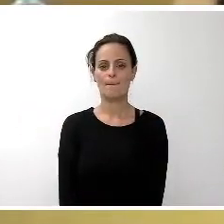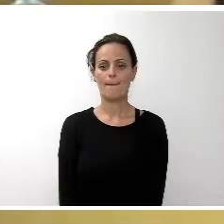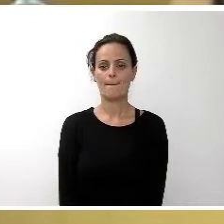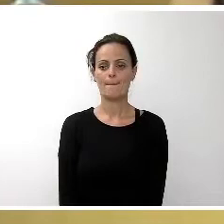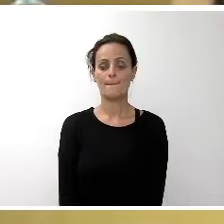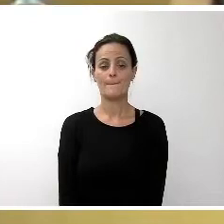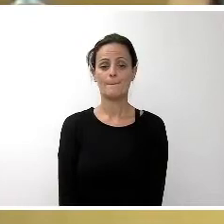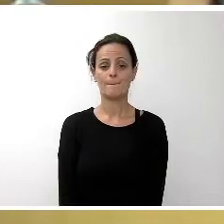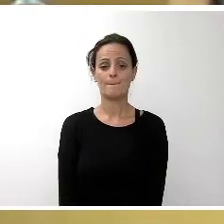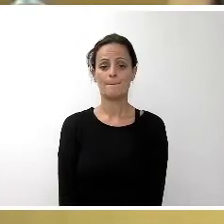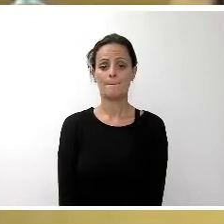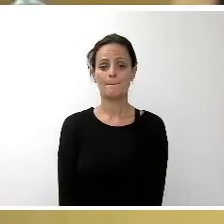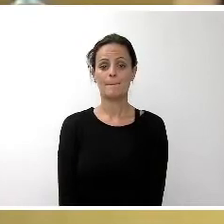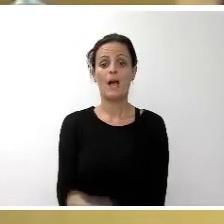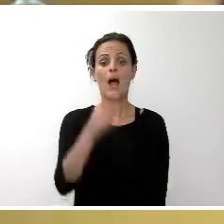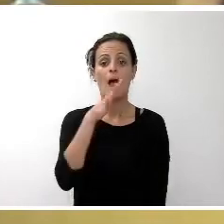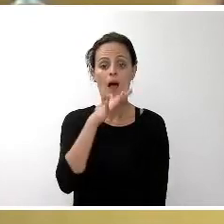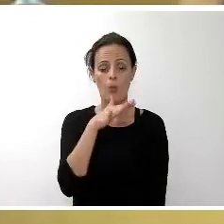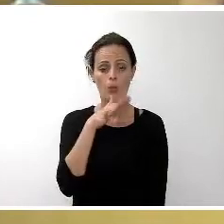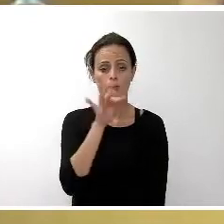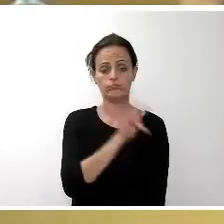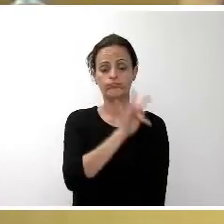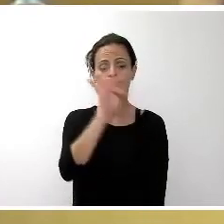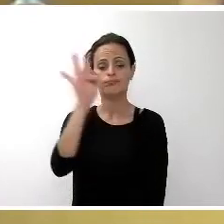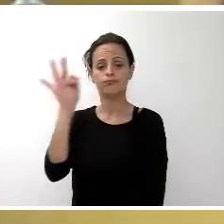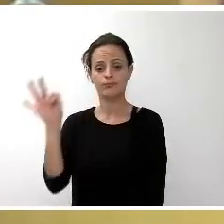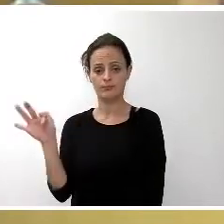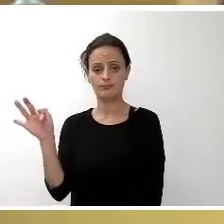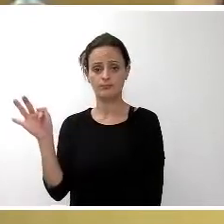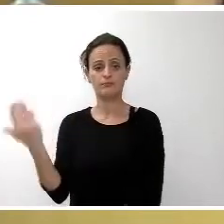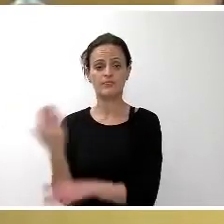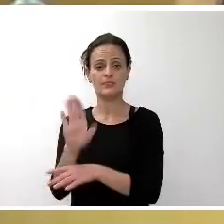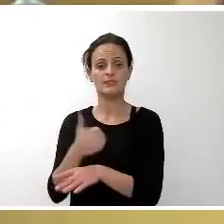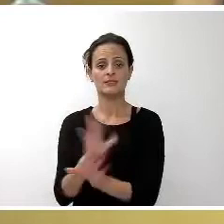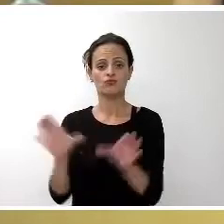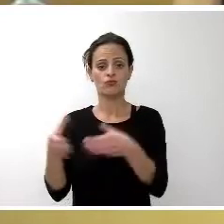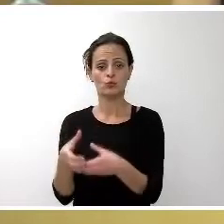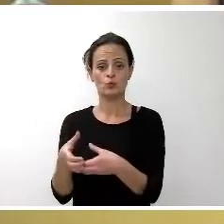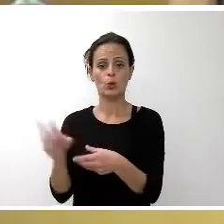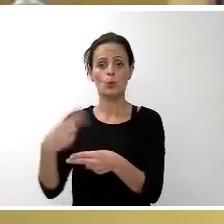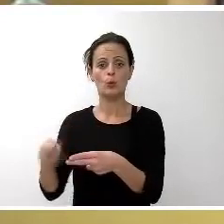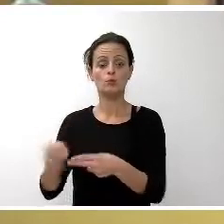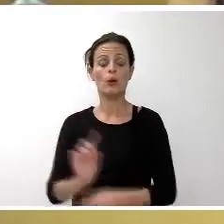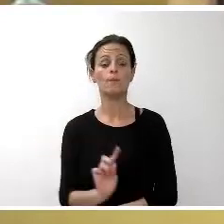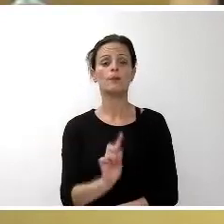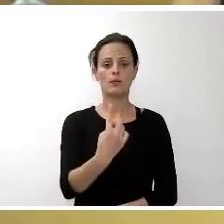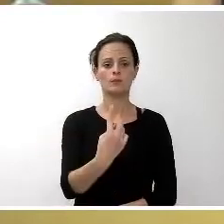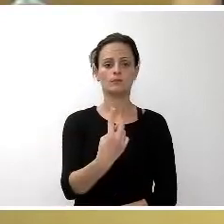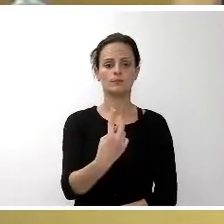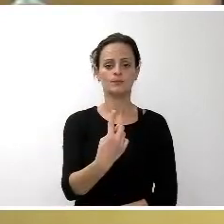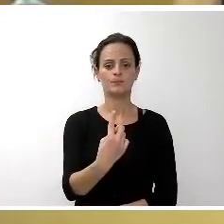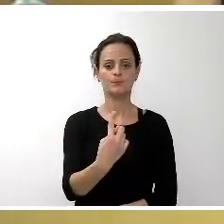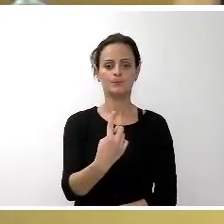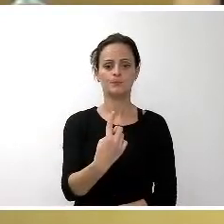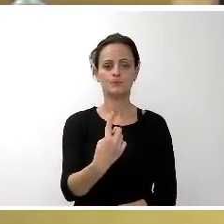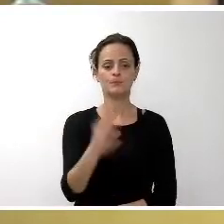A continuación tienen las palabras los portavoces de los grupos políticos. En primer lugar, tomo la